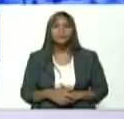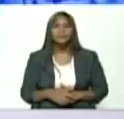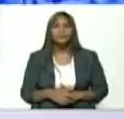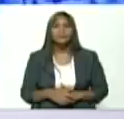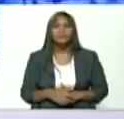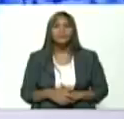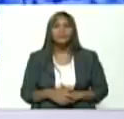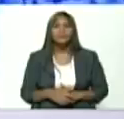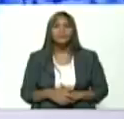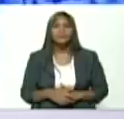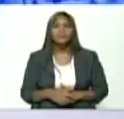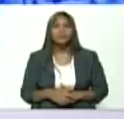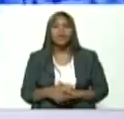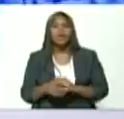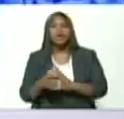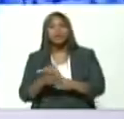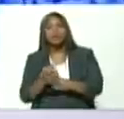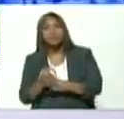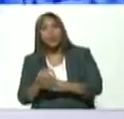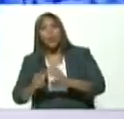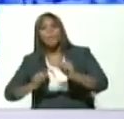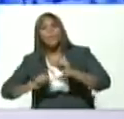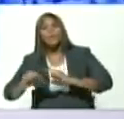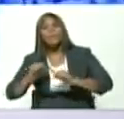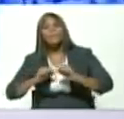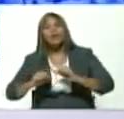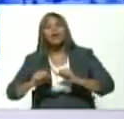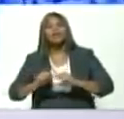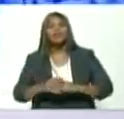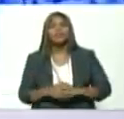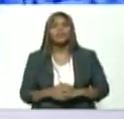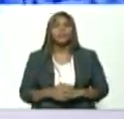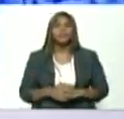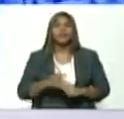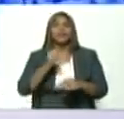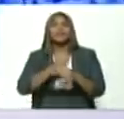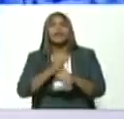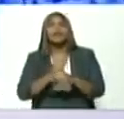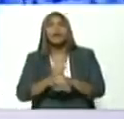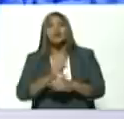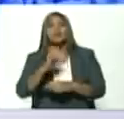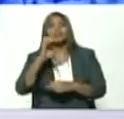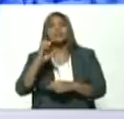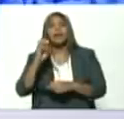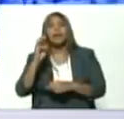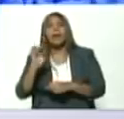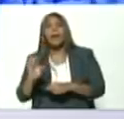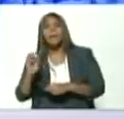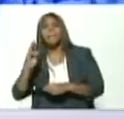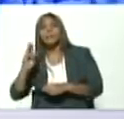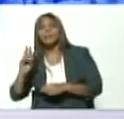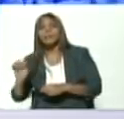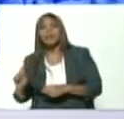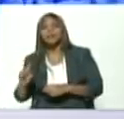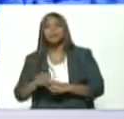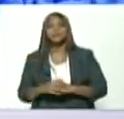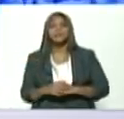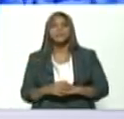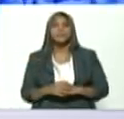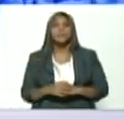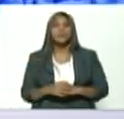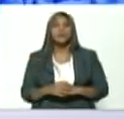compañero del movimiento obrero de los CPT de